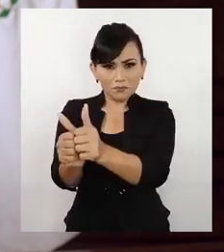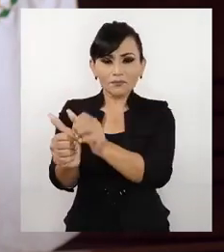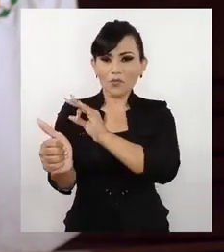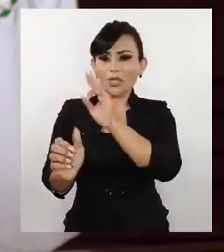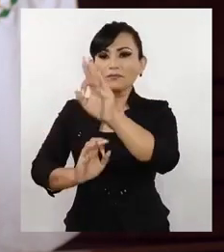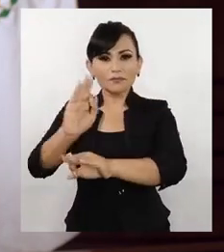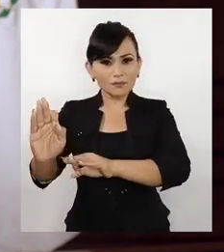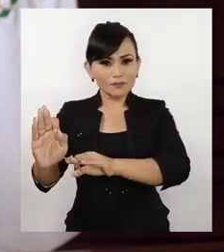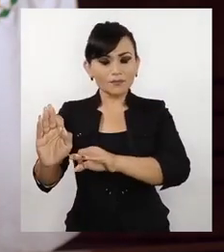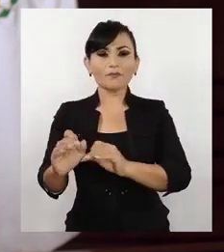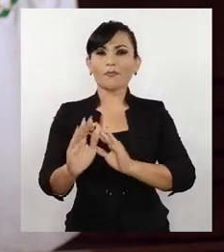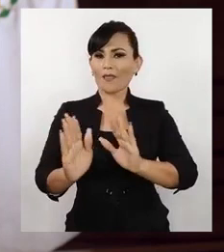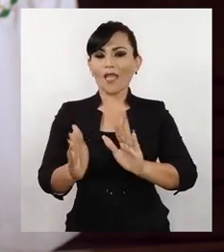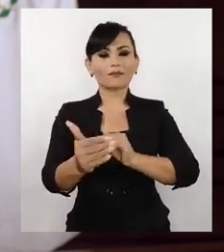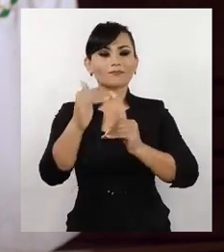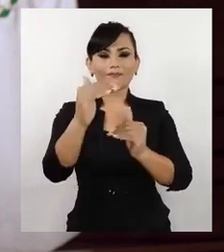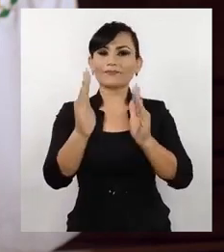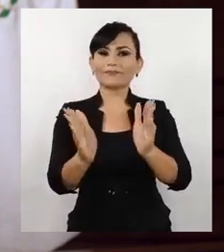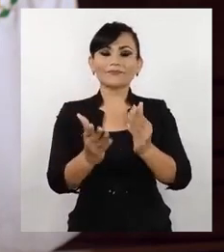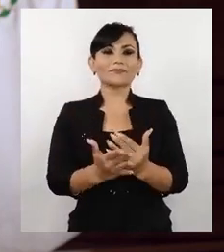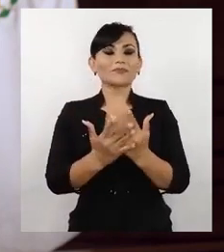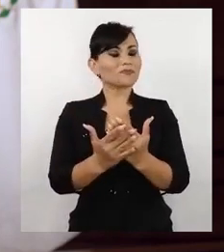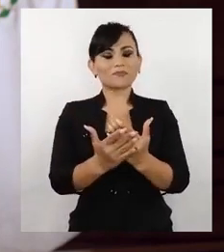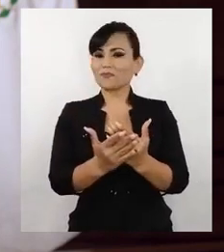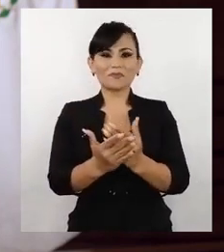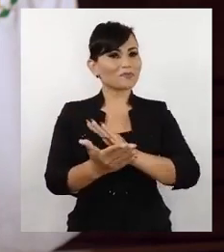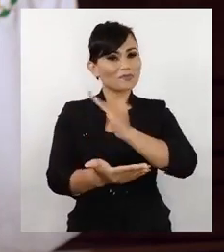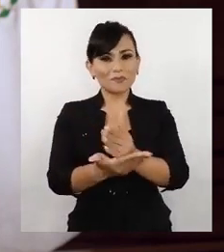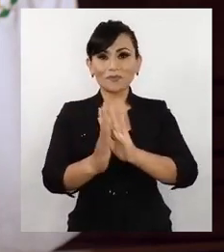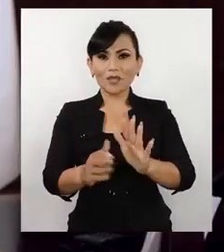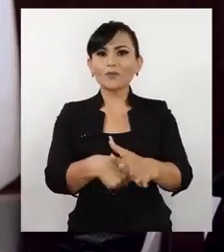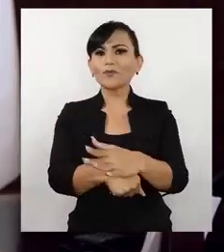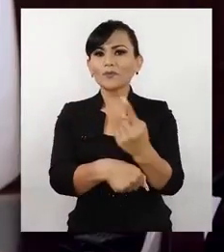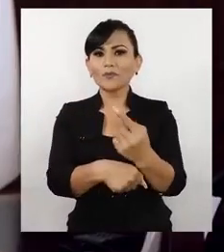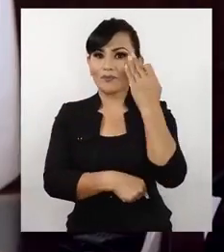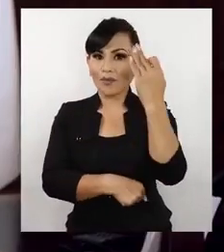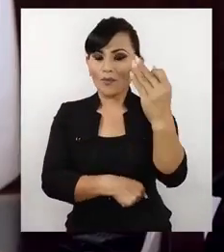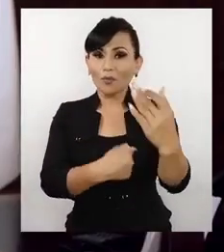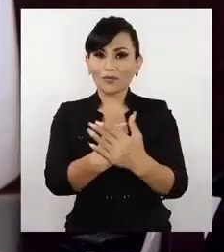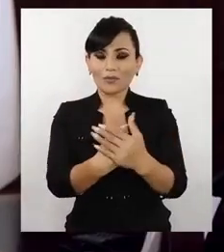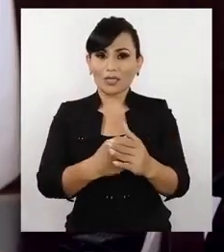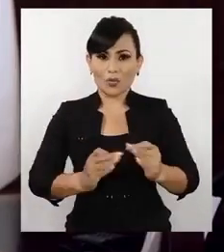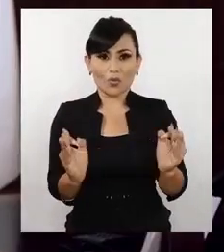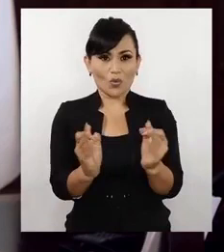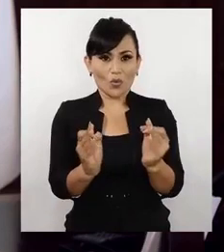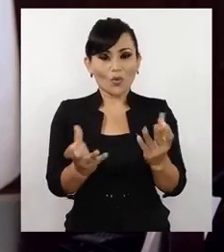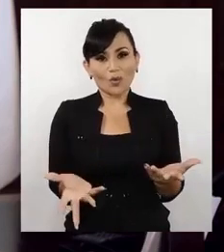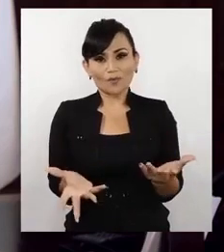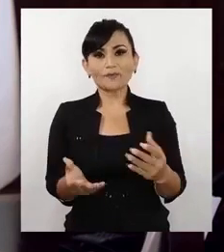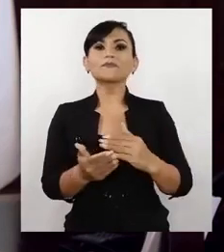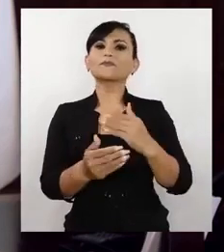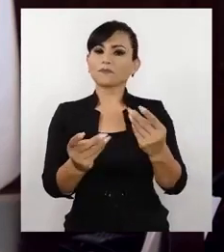aislamiento UMA con capacidad para 700 usuarios. Es momento de que cerremos los márgenes de